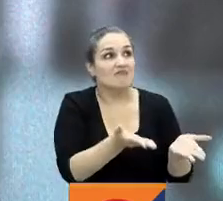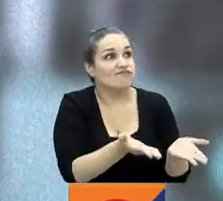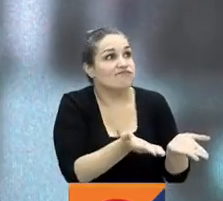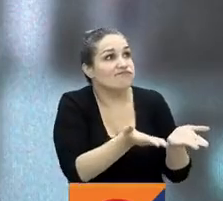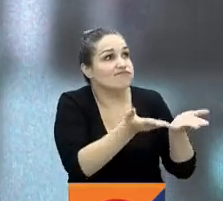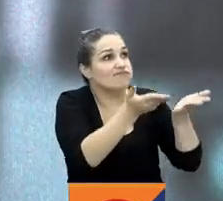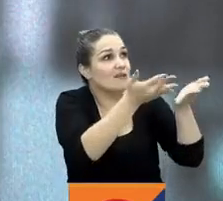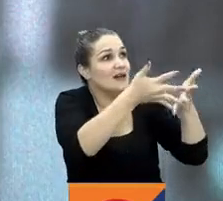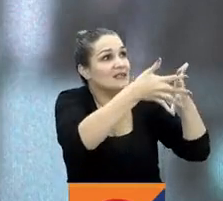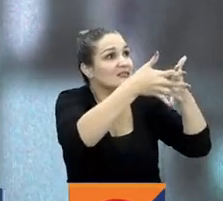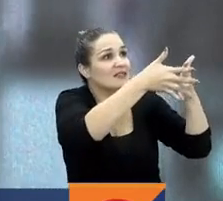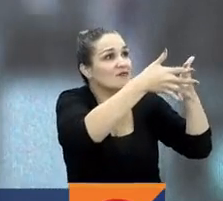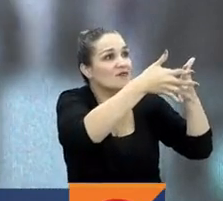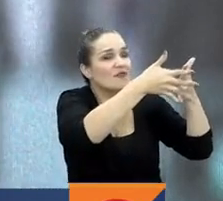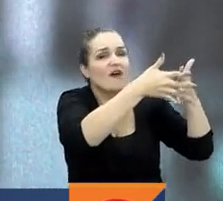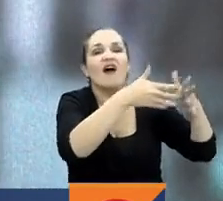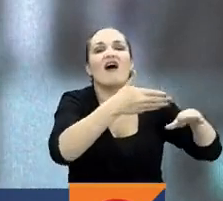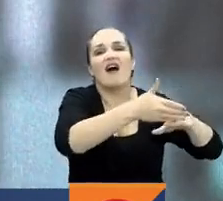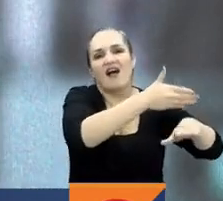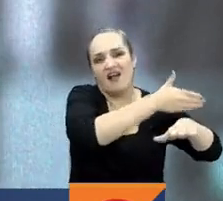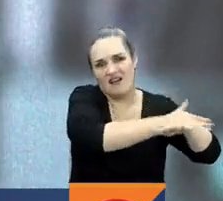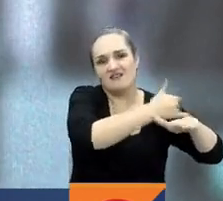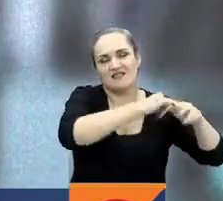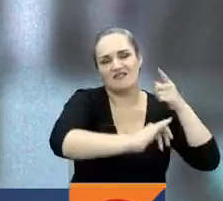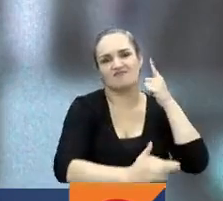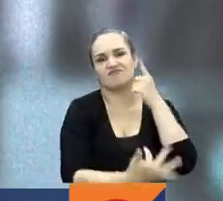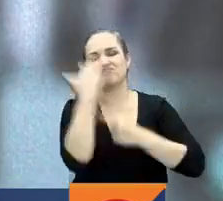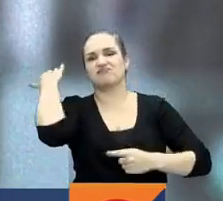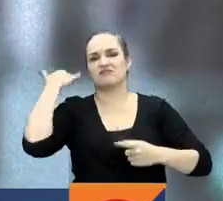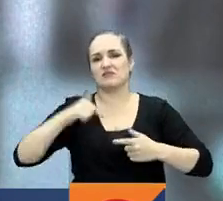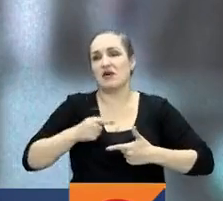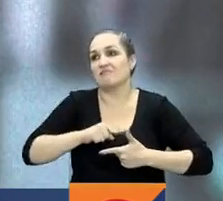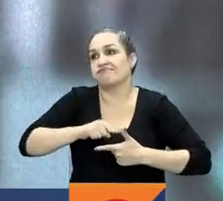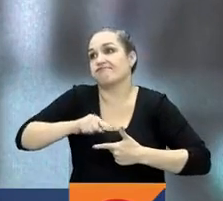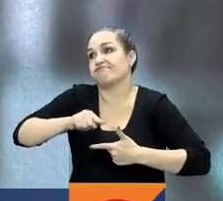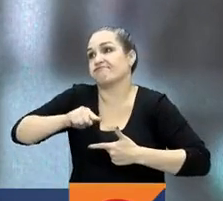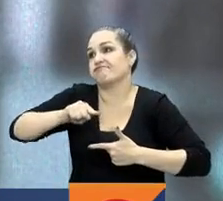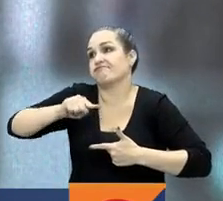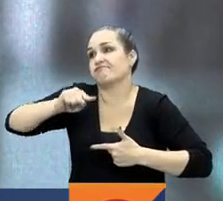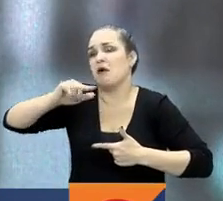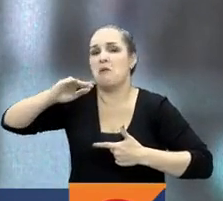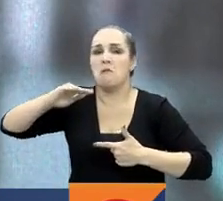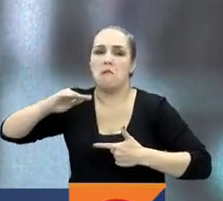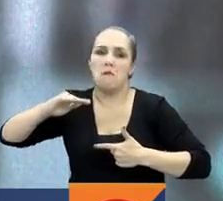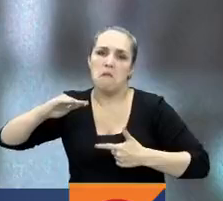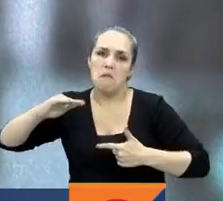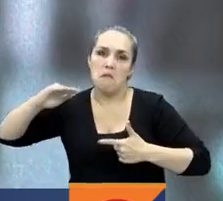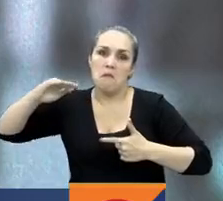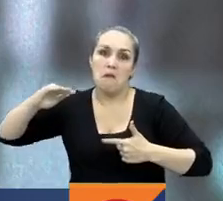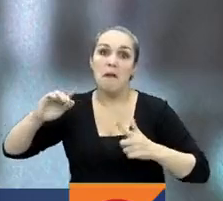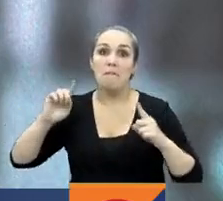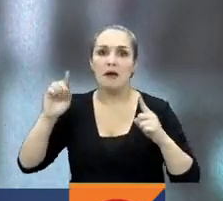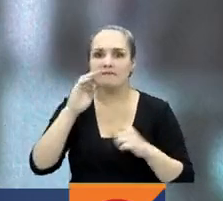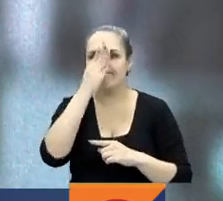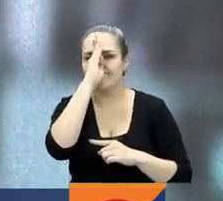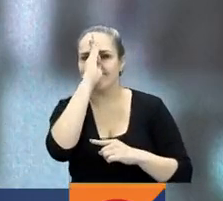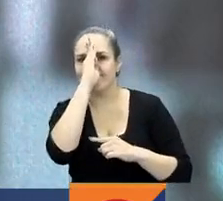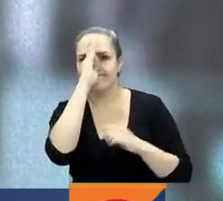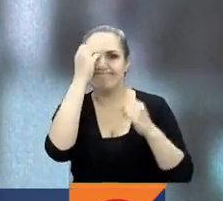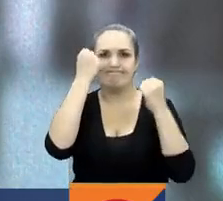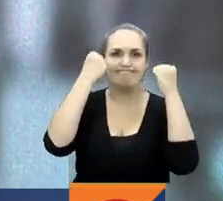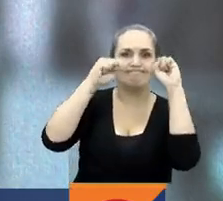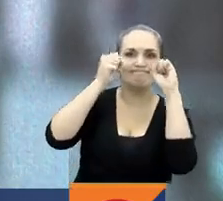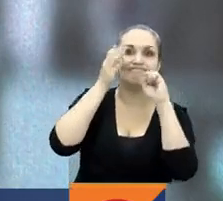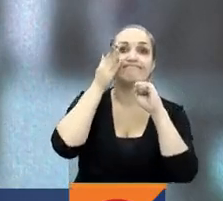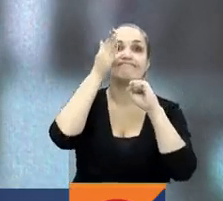Unidos, ya había sido absorbido y ejecutado en las últimas semanas, por eso hay una leve tranquilidad. Sin embargo, la incertidumbre y los posibles